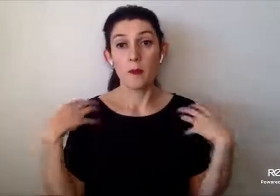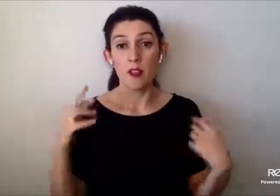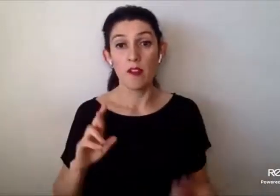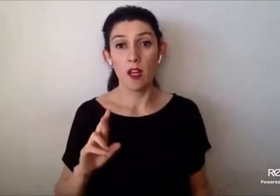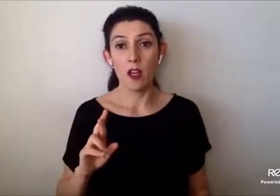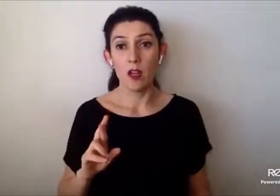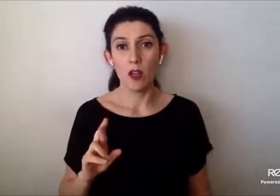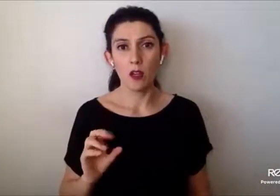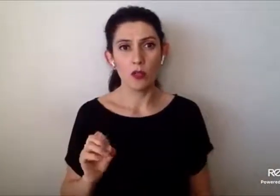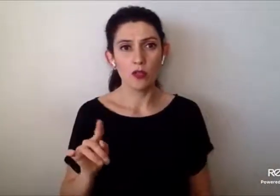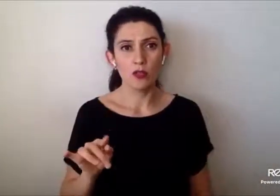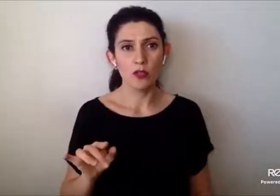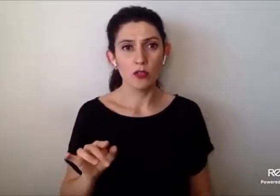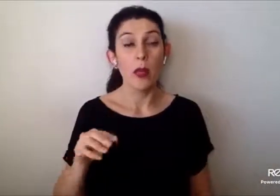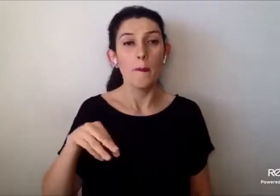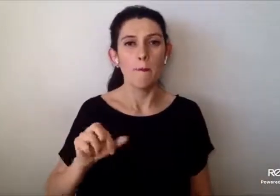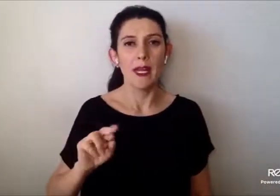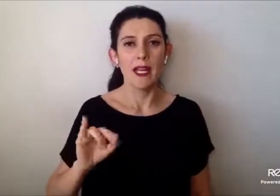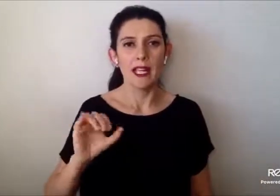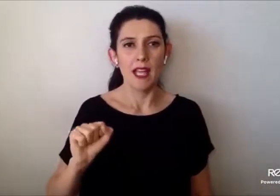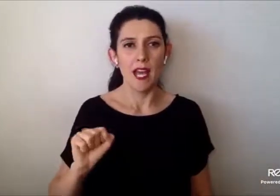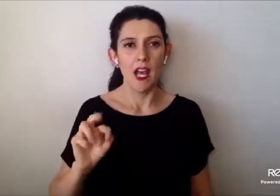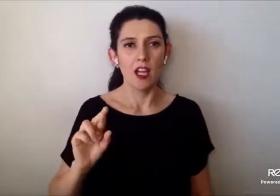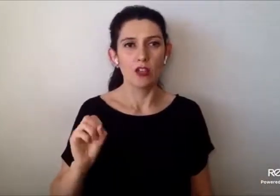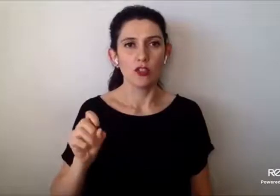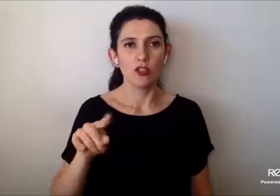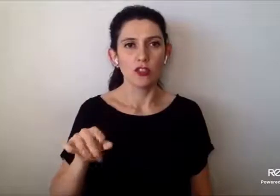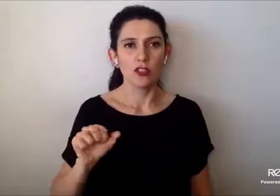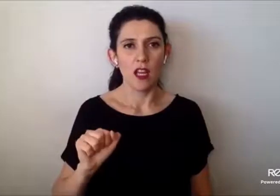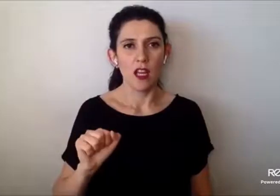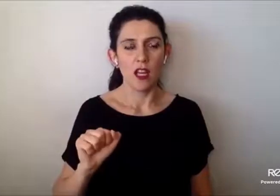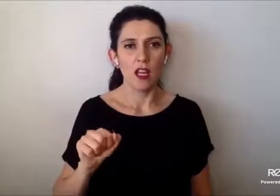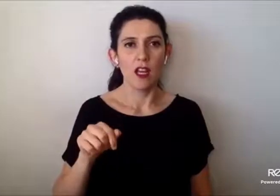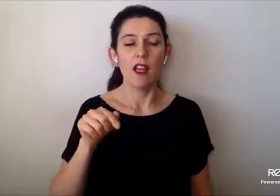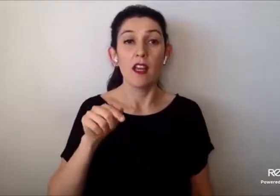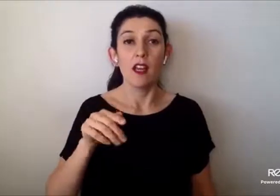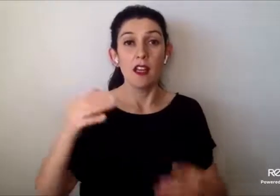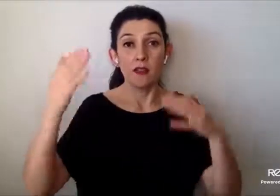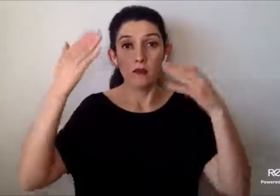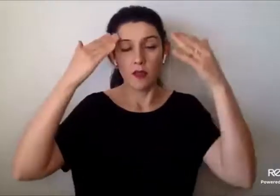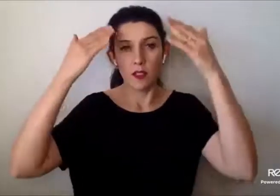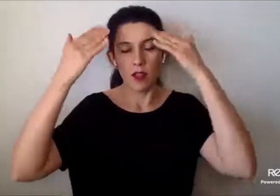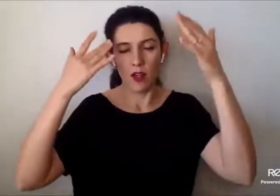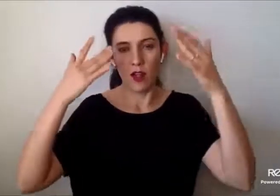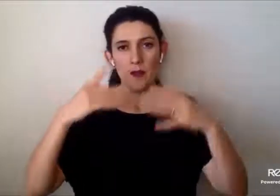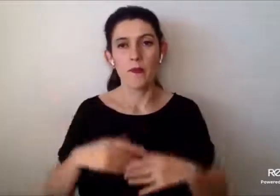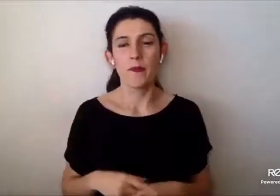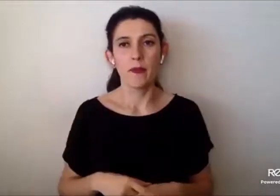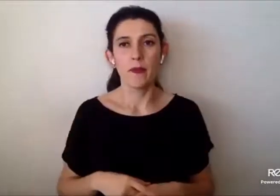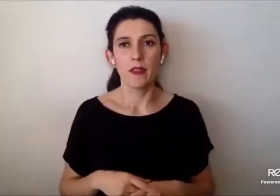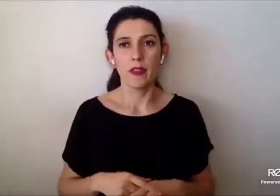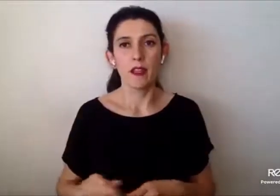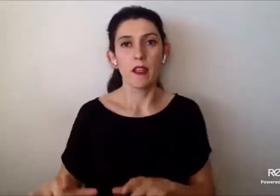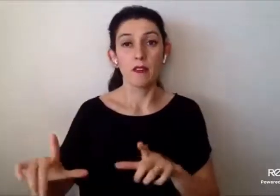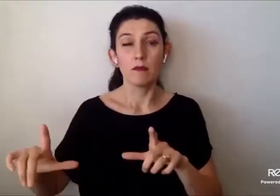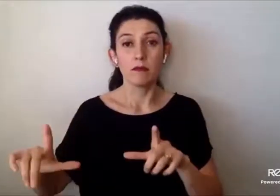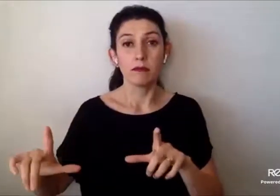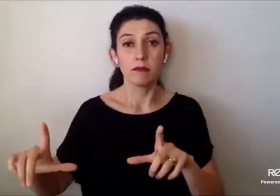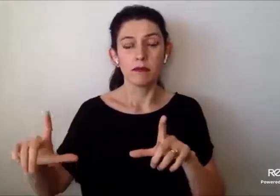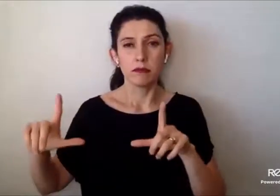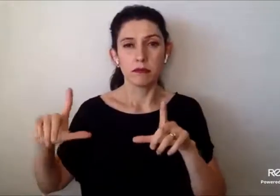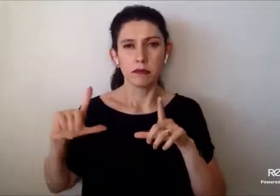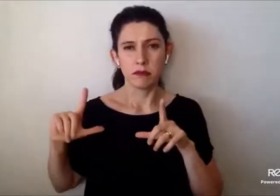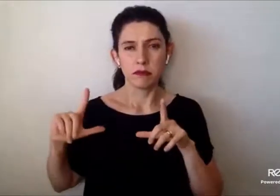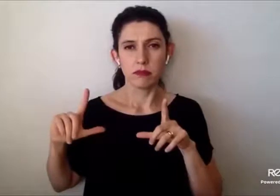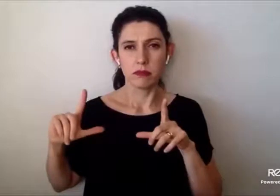psicóloga del servicio en neuropsicología, y diplomada en instrumentos de evaluación neuropsicológica